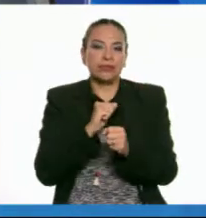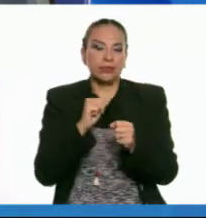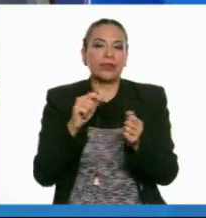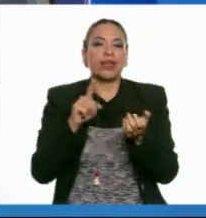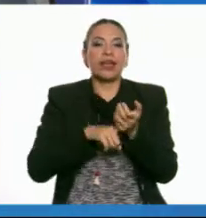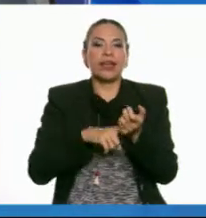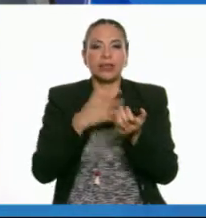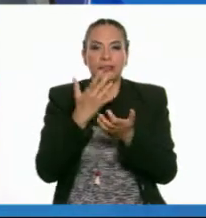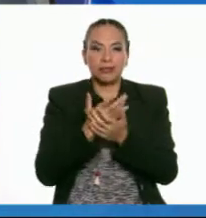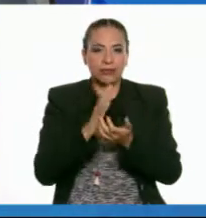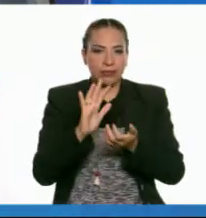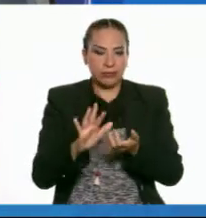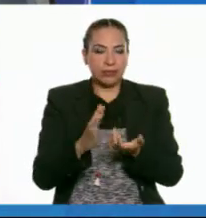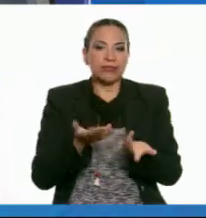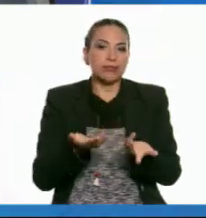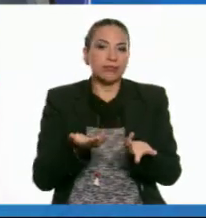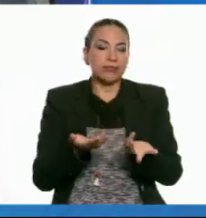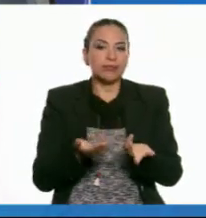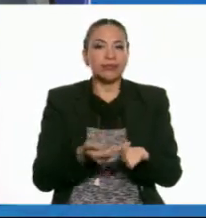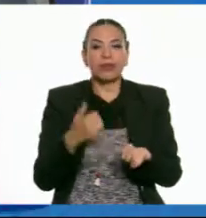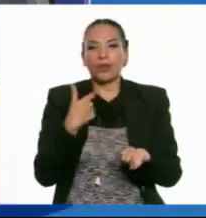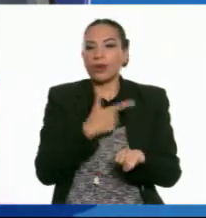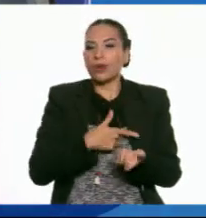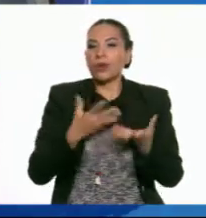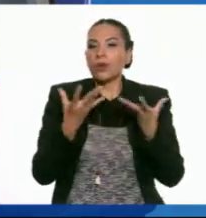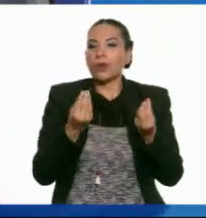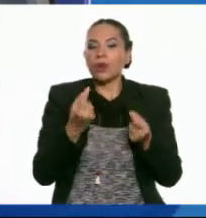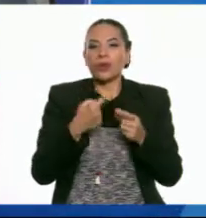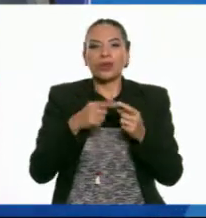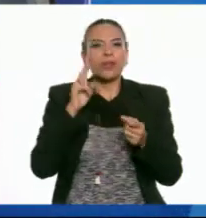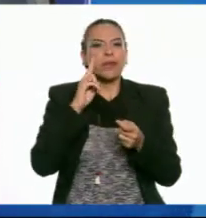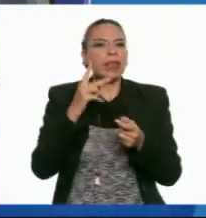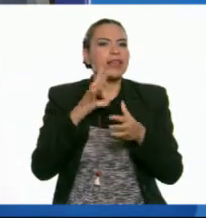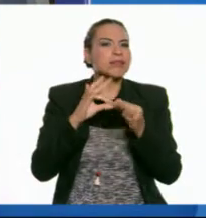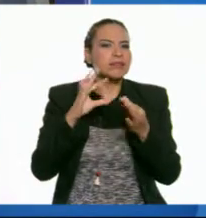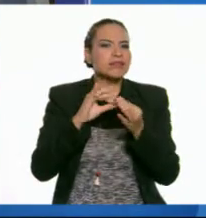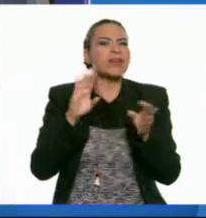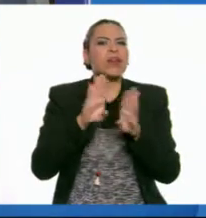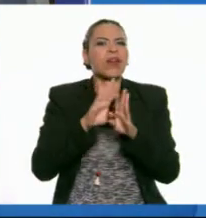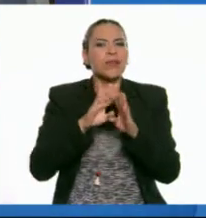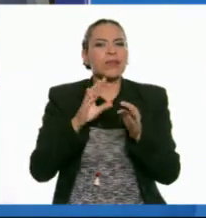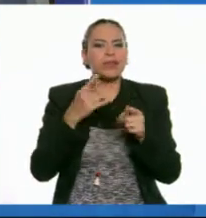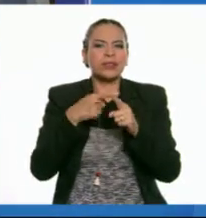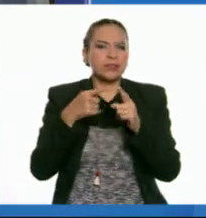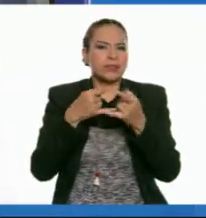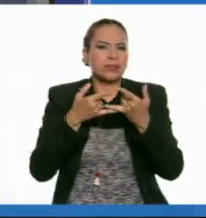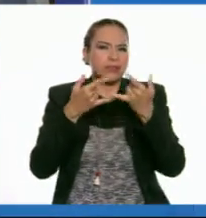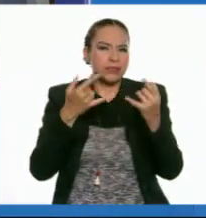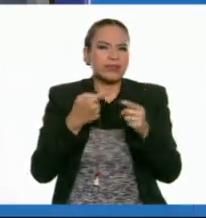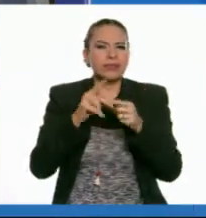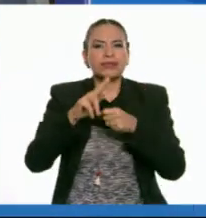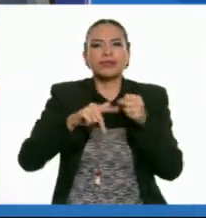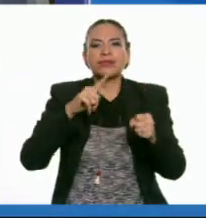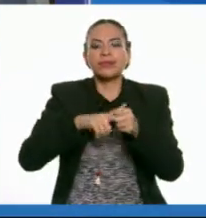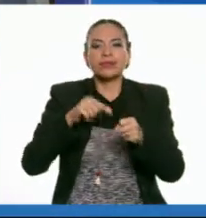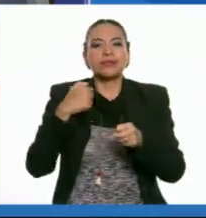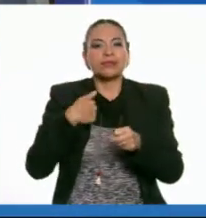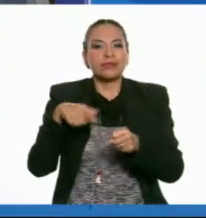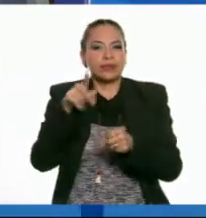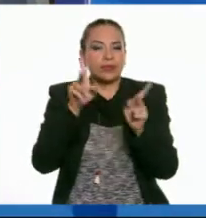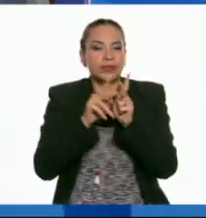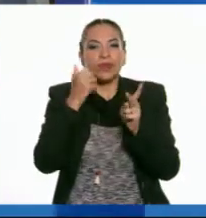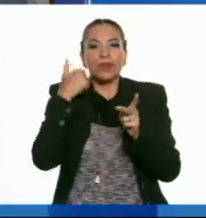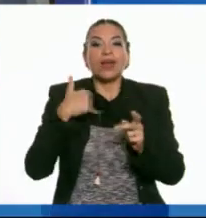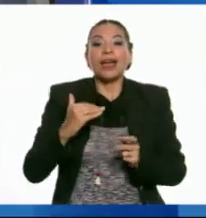dejamos reposando. También me gustaban mucho los documentales sobre la naturaleza. Les solía decir a mis primos que de